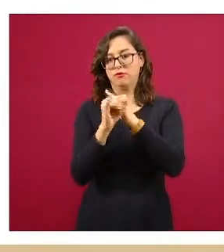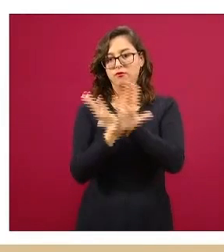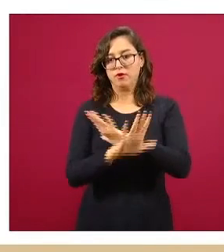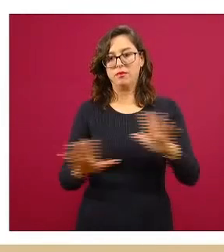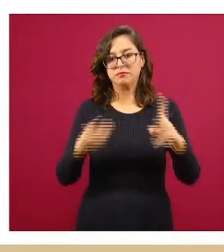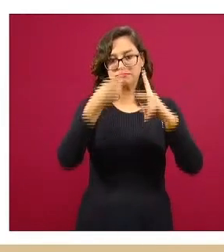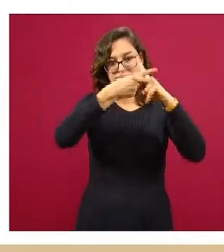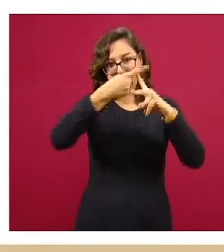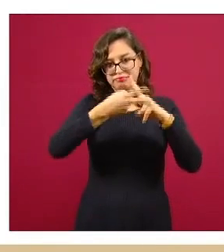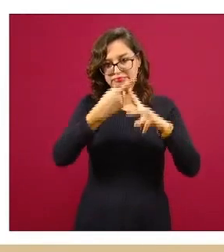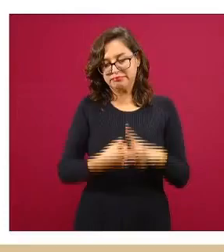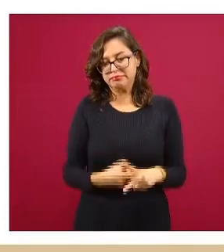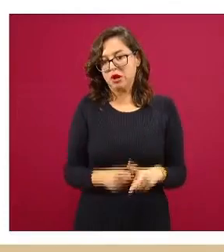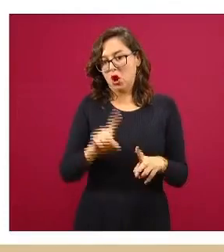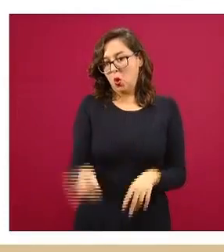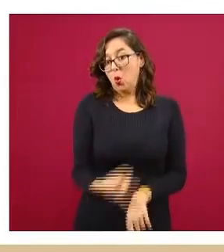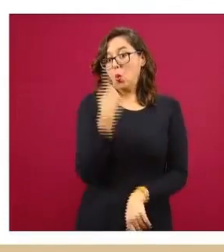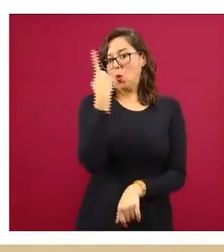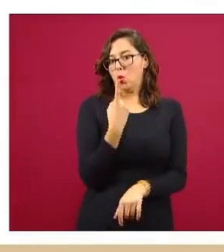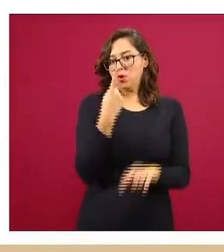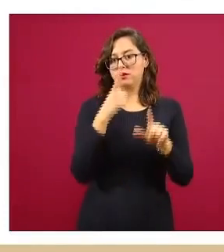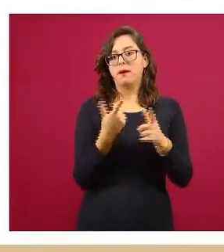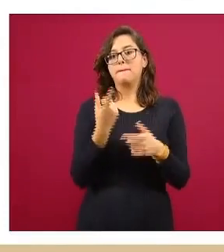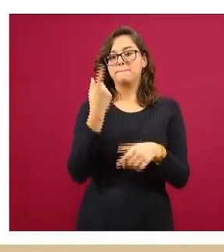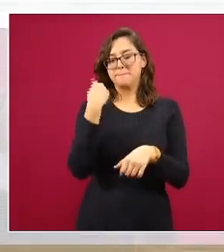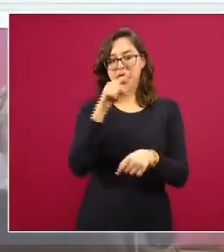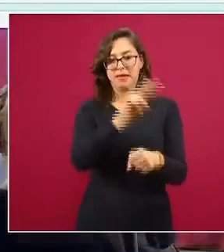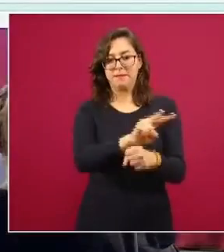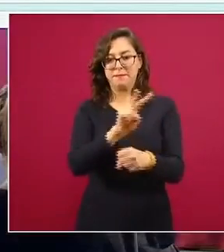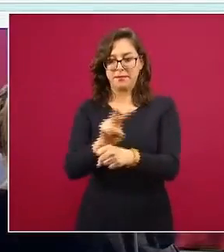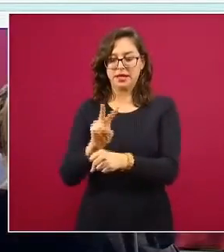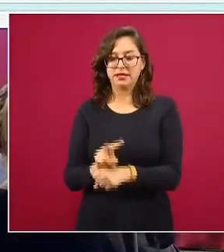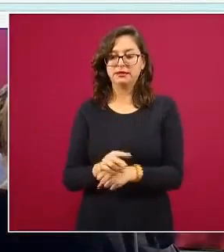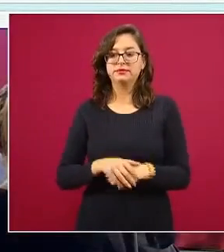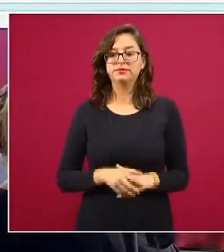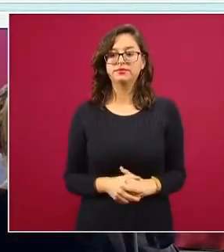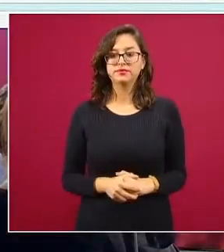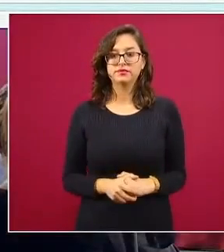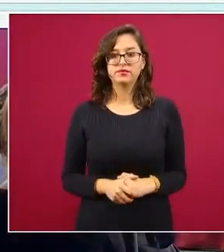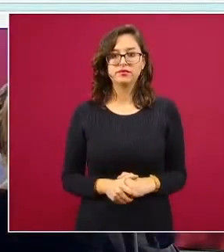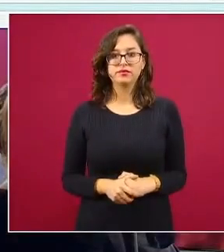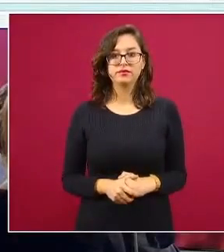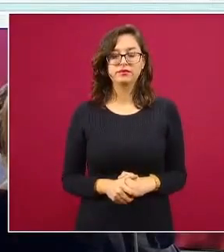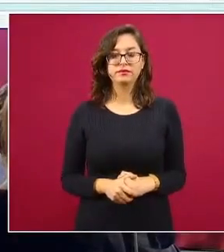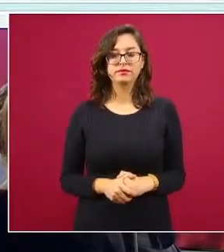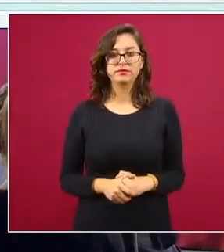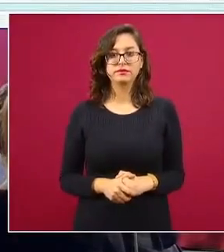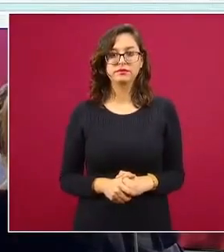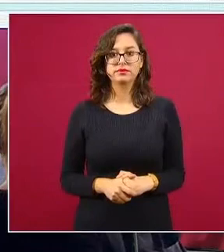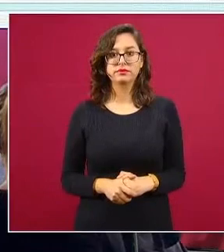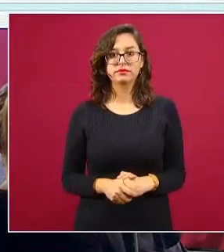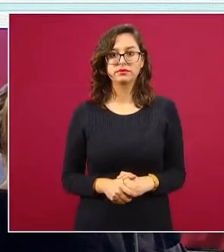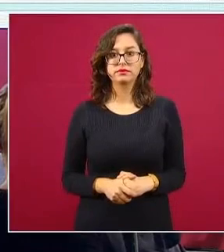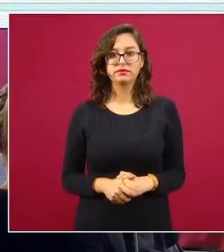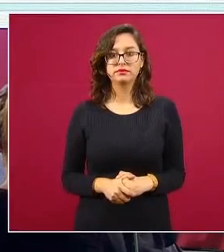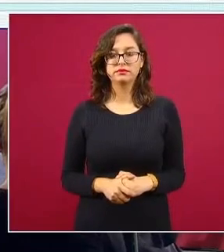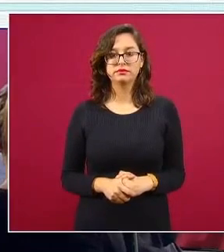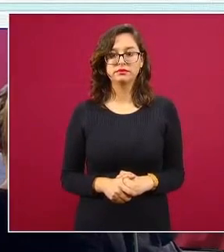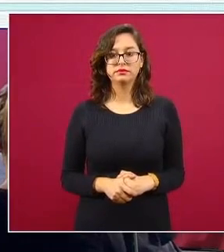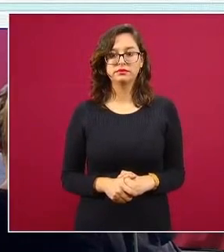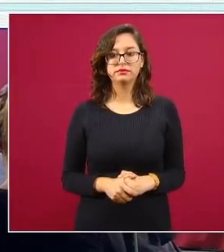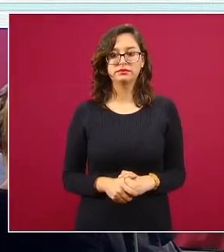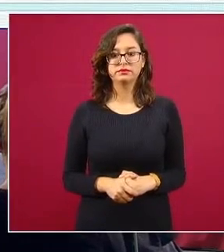de indicadores para vigilar el impacto de esta epidemia y aquí tenemos entonces agradezco mucho